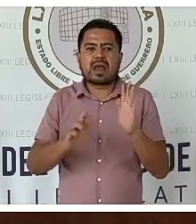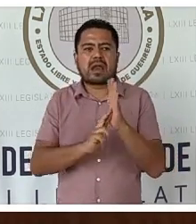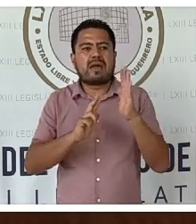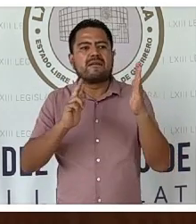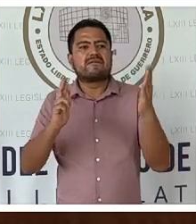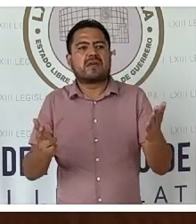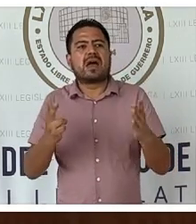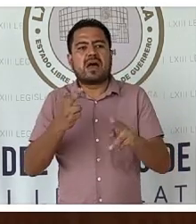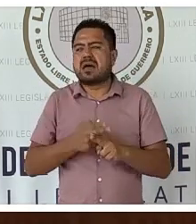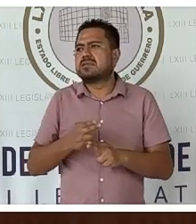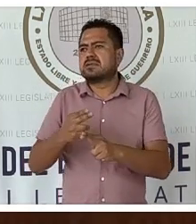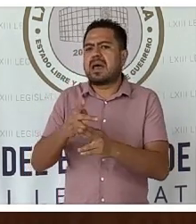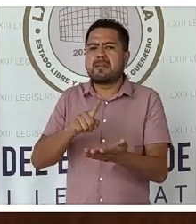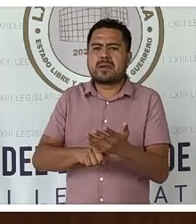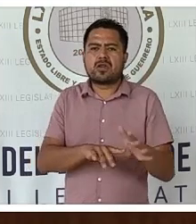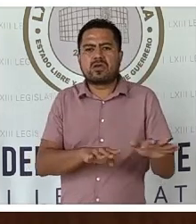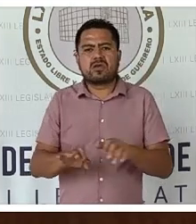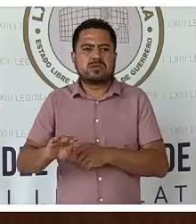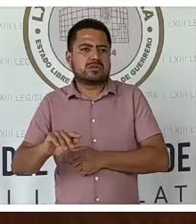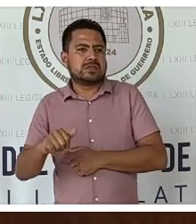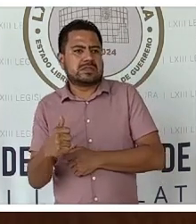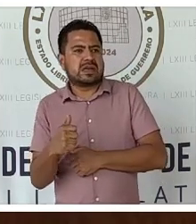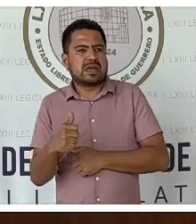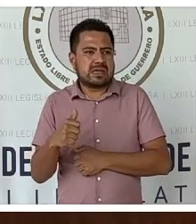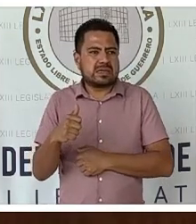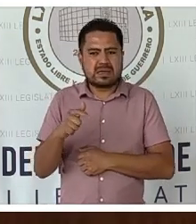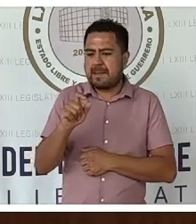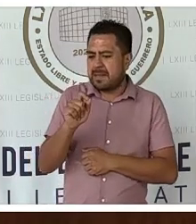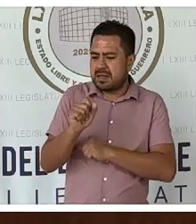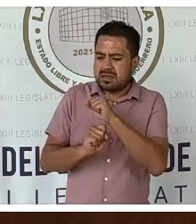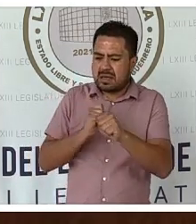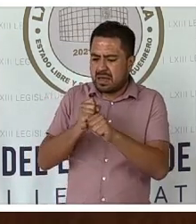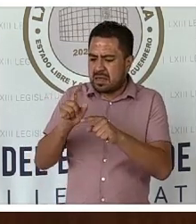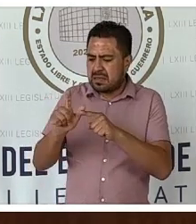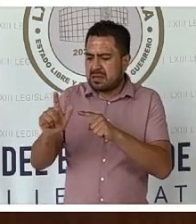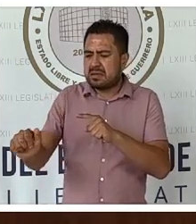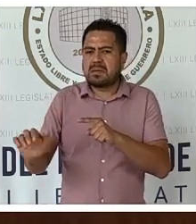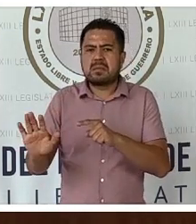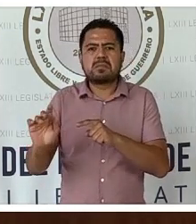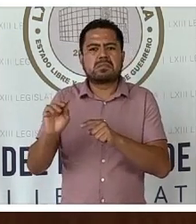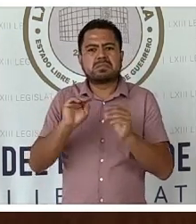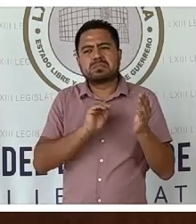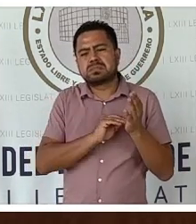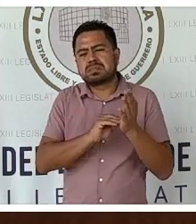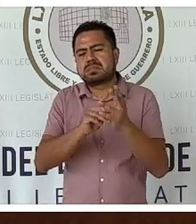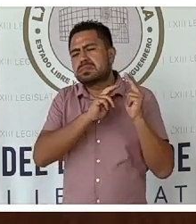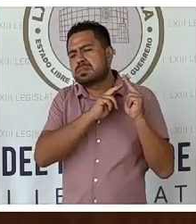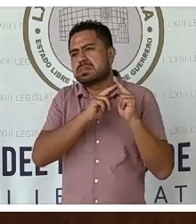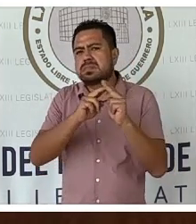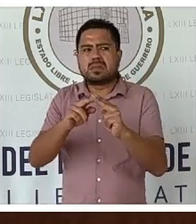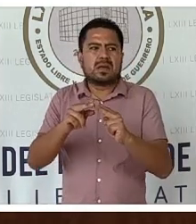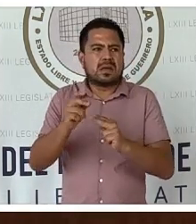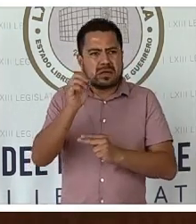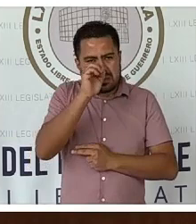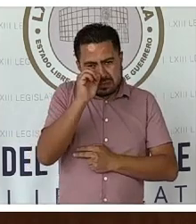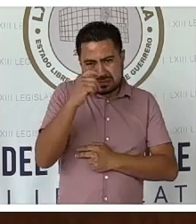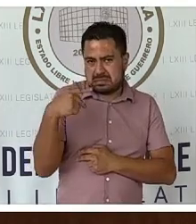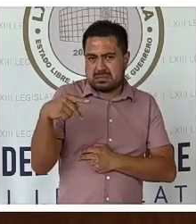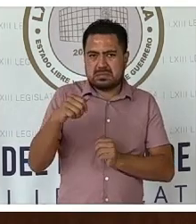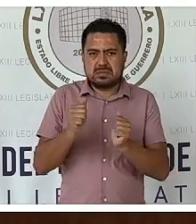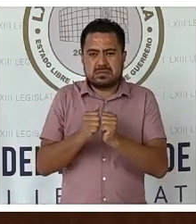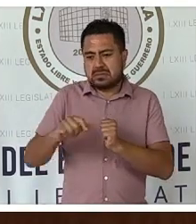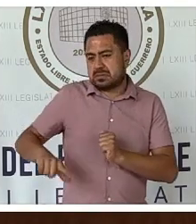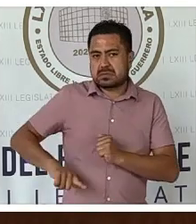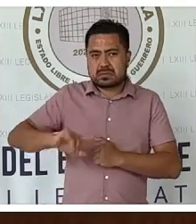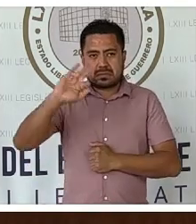hasta 1996, 20 años en las que mantuvo una línea crítica con el gobierno